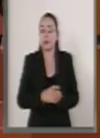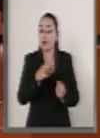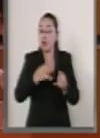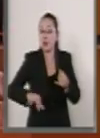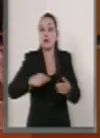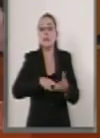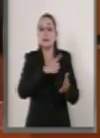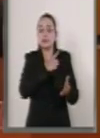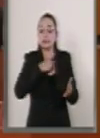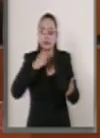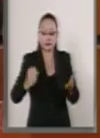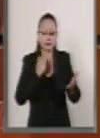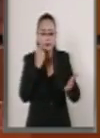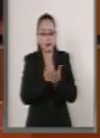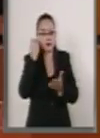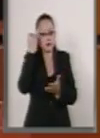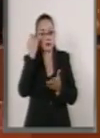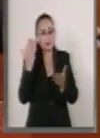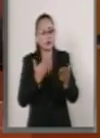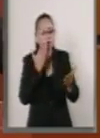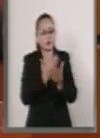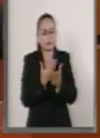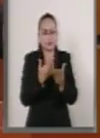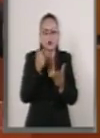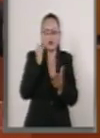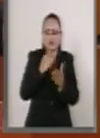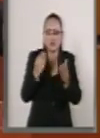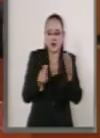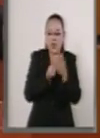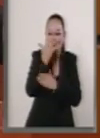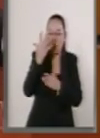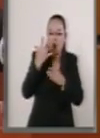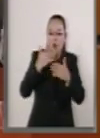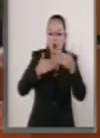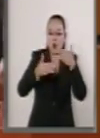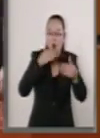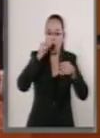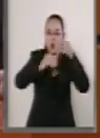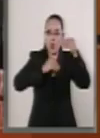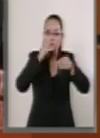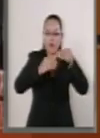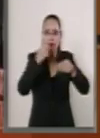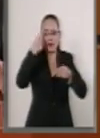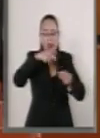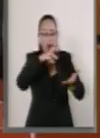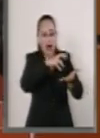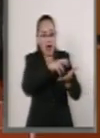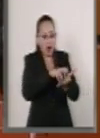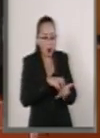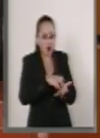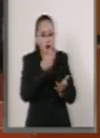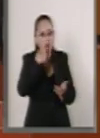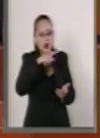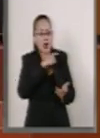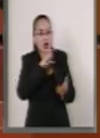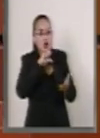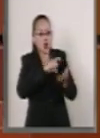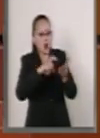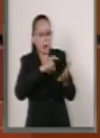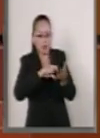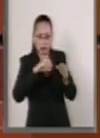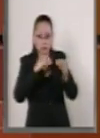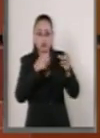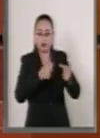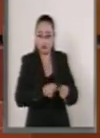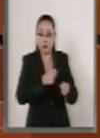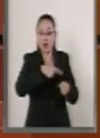que aprobar la iniciativa de la innovación para que de los ahorros que existan de las compras consolidadas se